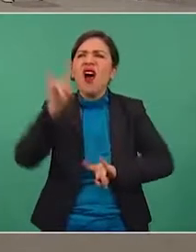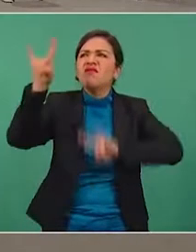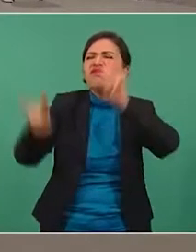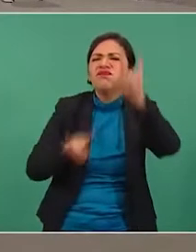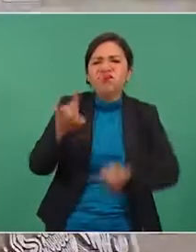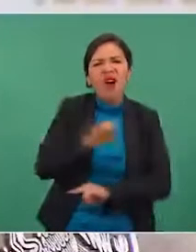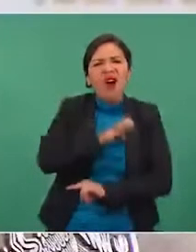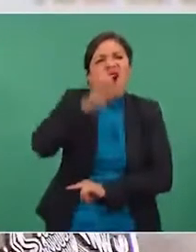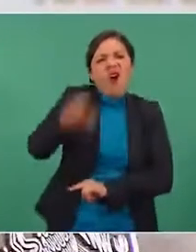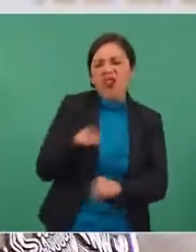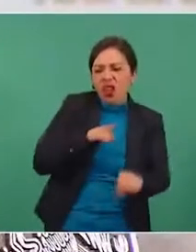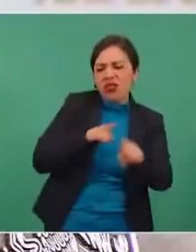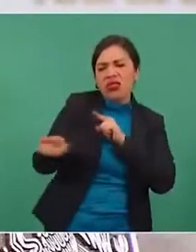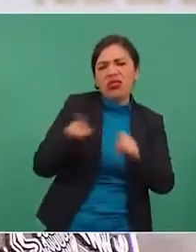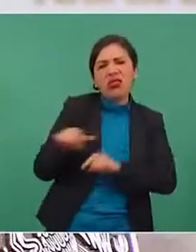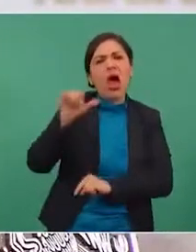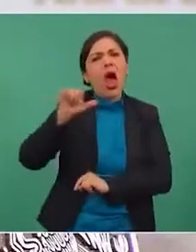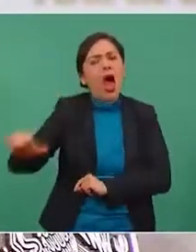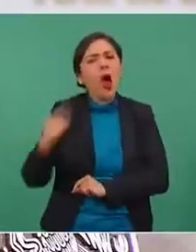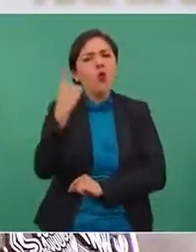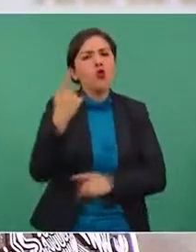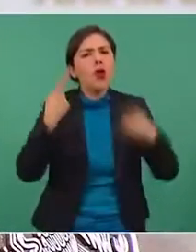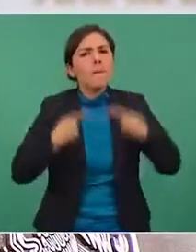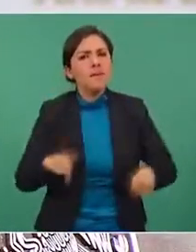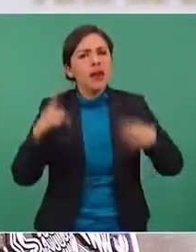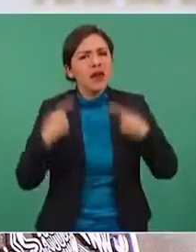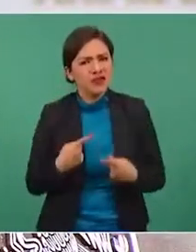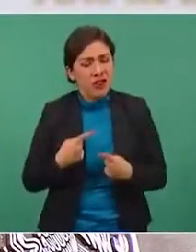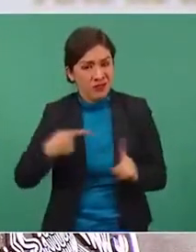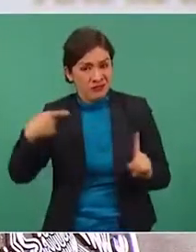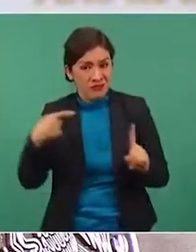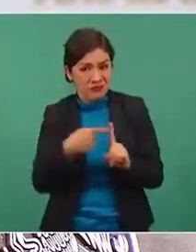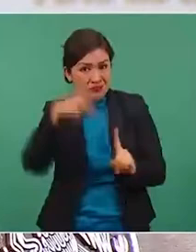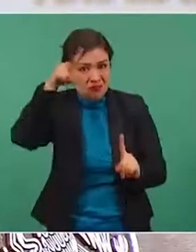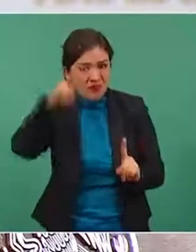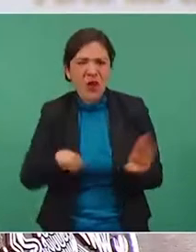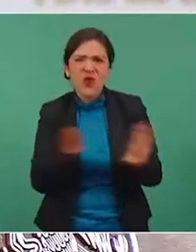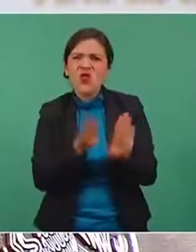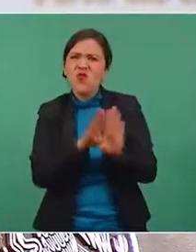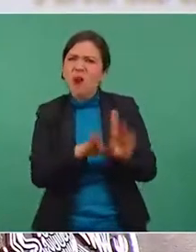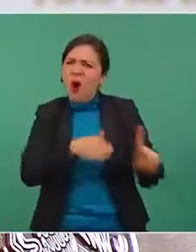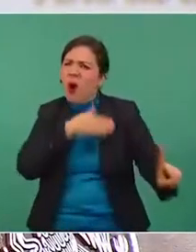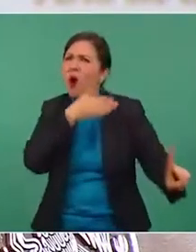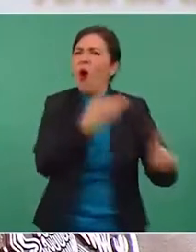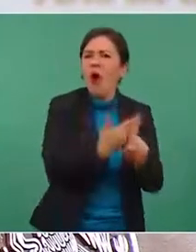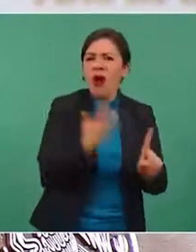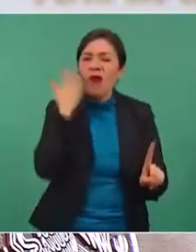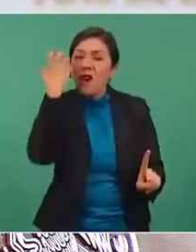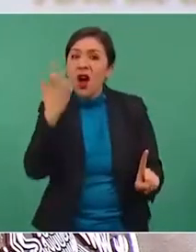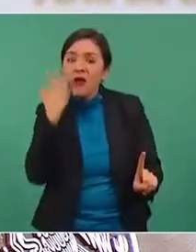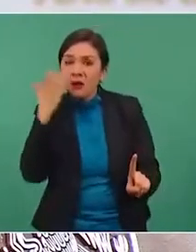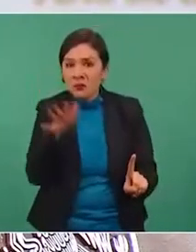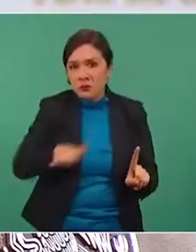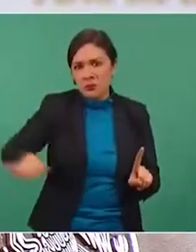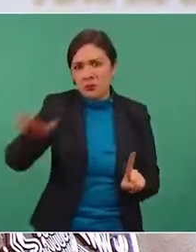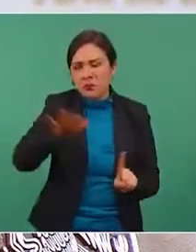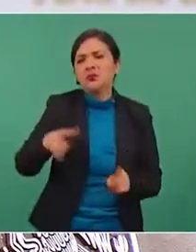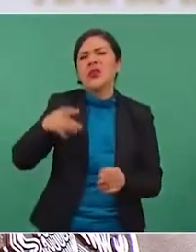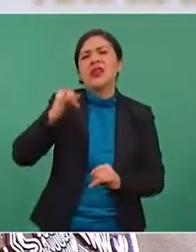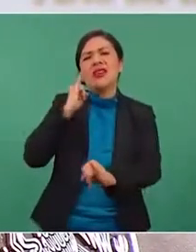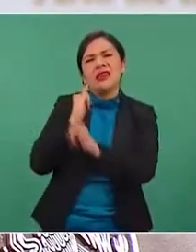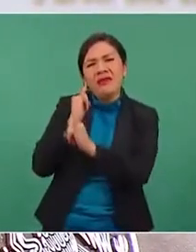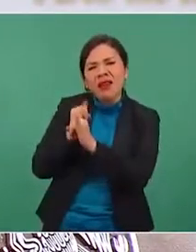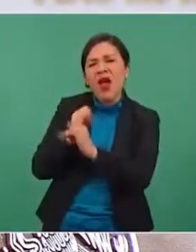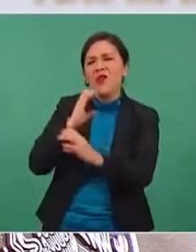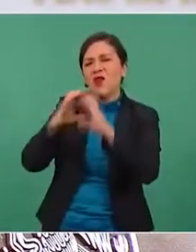insultos y adjetivos dirigidos a una persona, un verdadero linchamiento digital. Los medios de comunicación tienen la